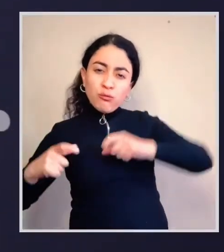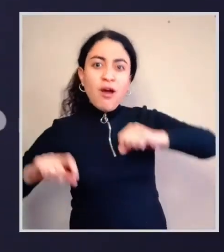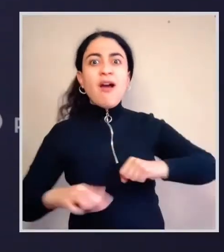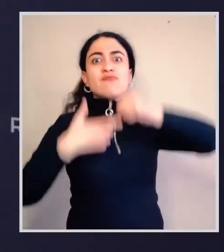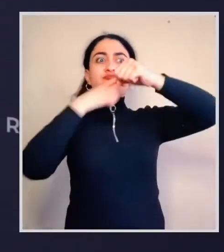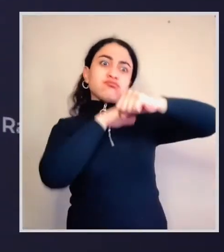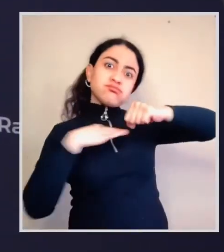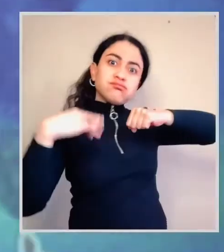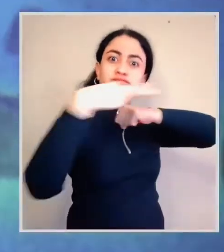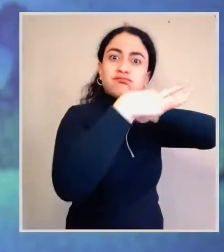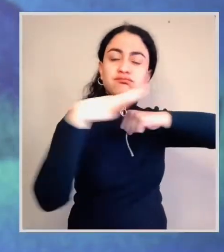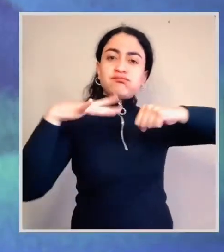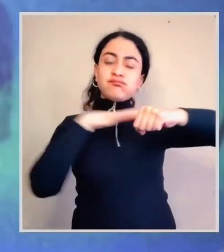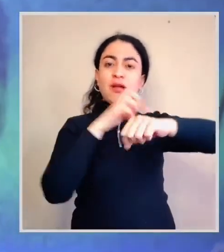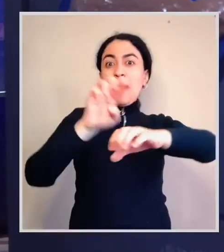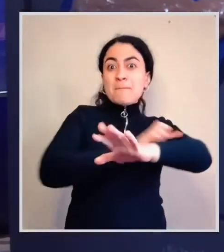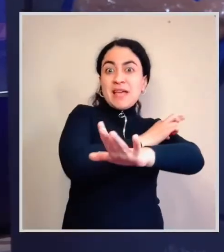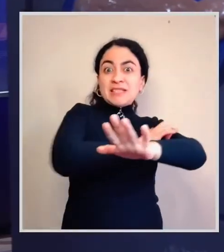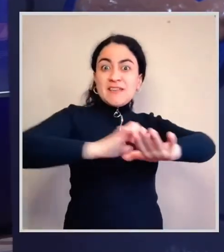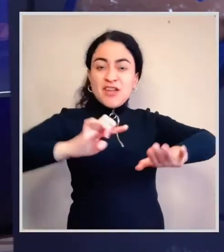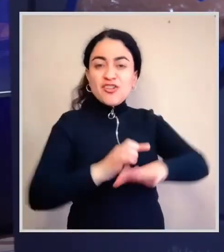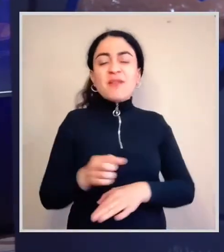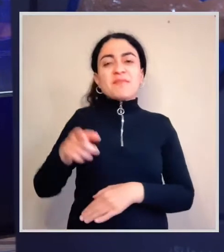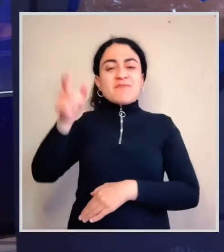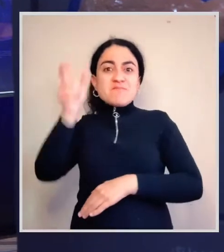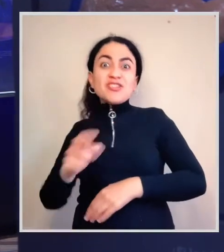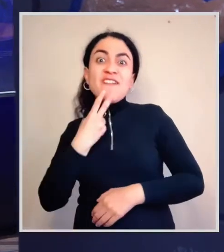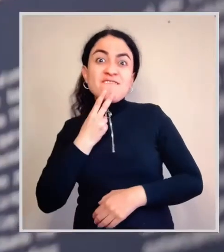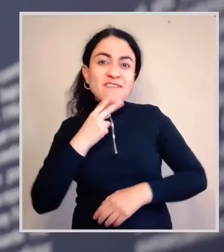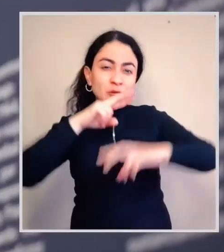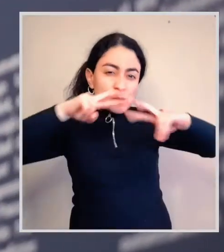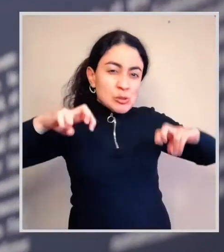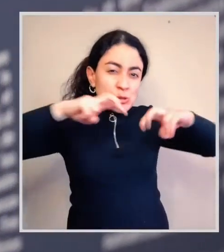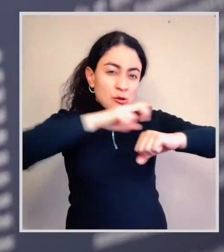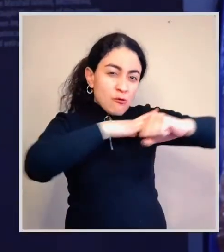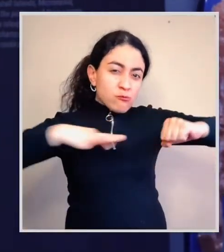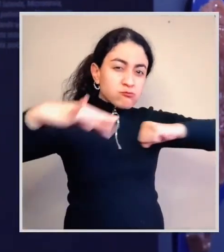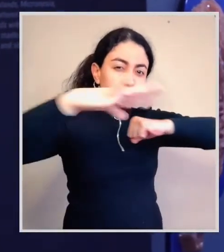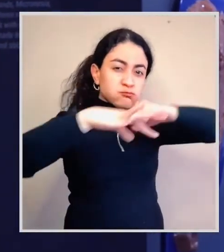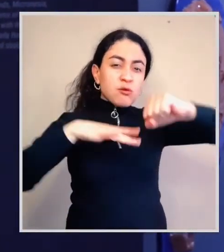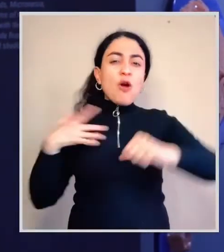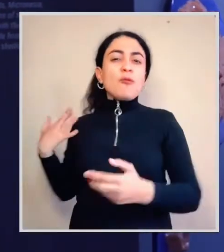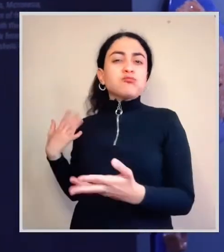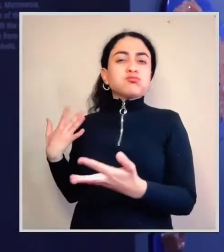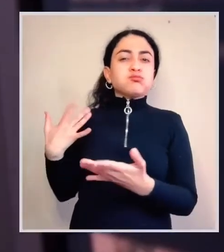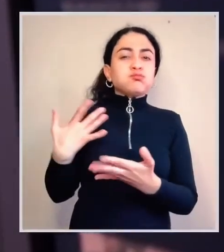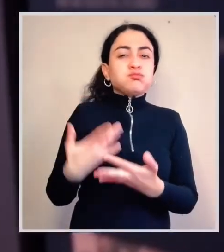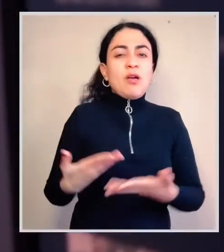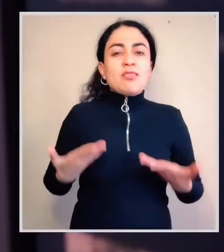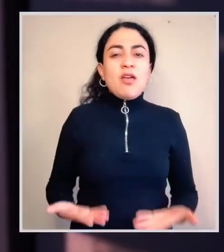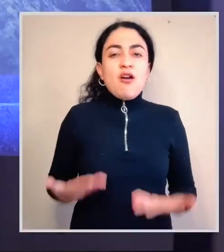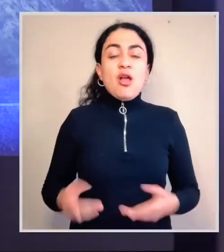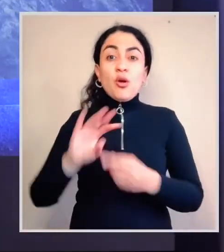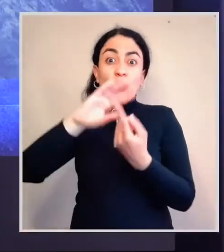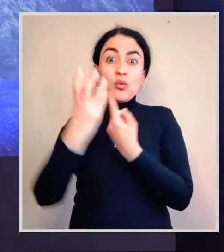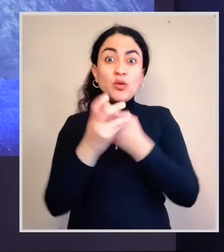La colonización por exploradores polinésicos y las fases de su desarrollo hasta el presente. Los materiales vinculados